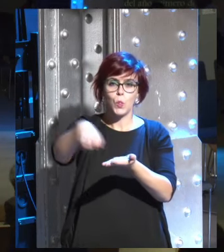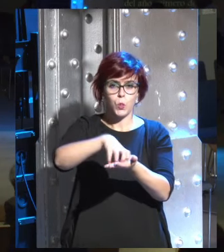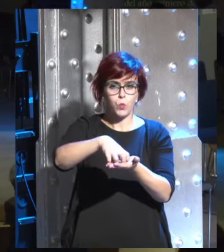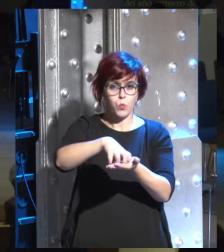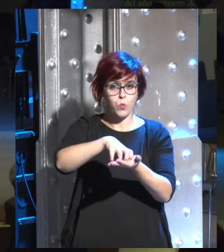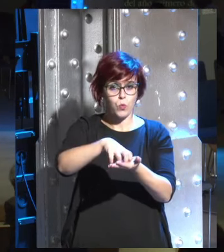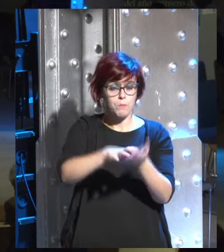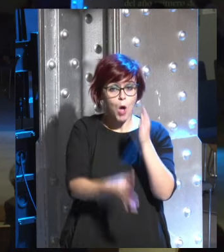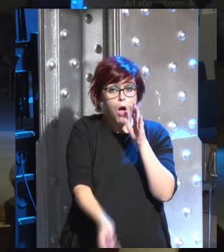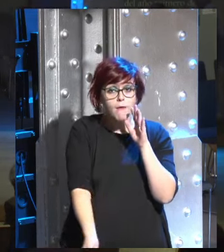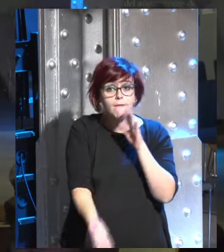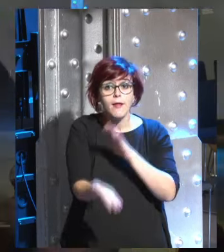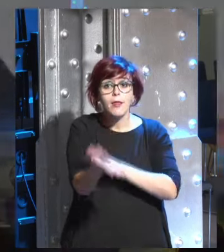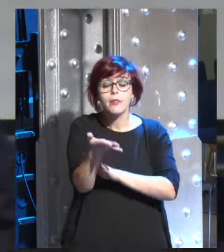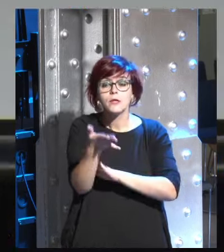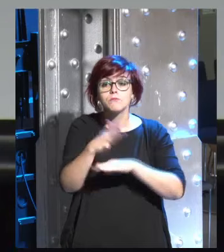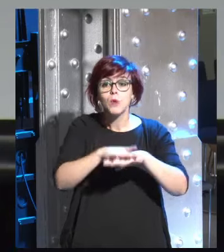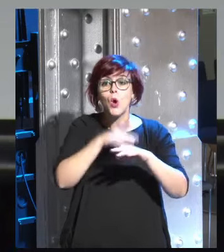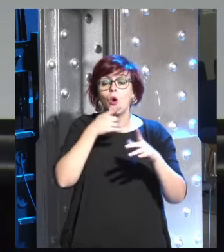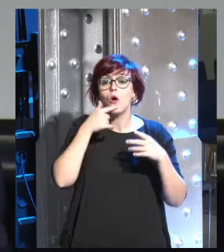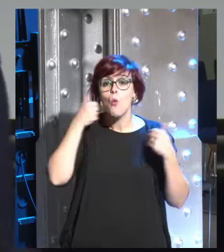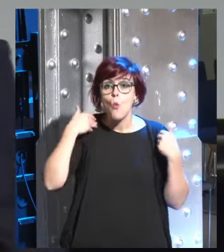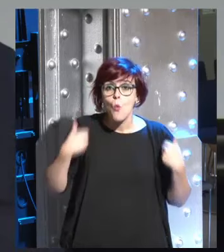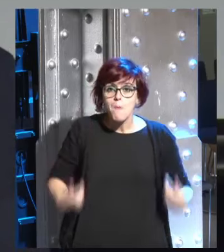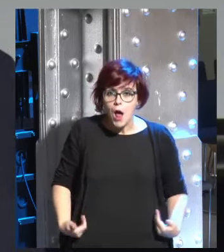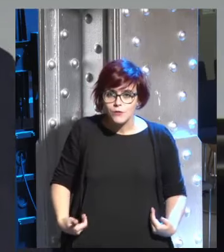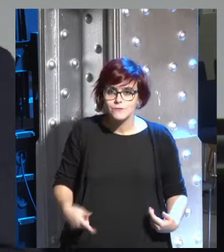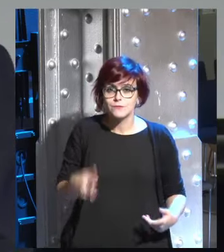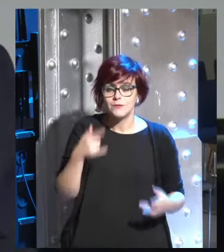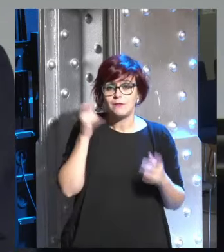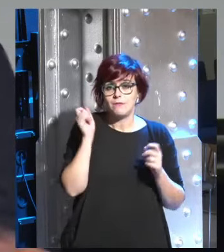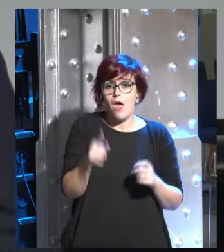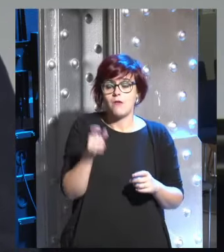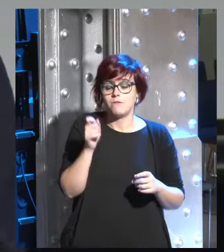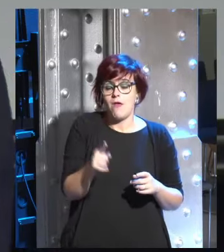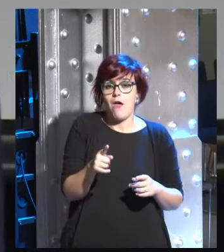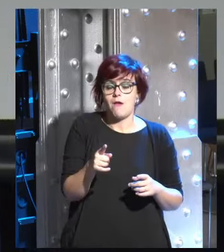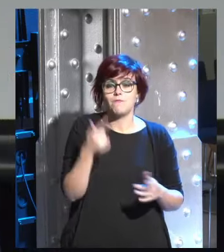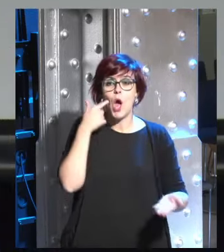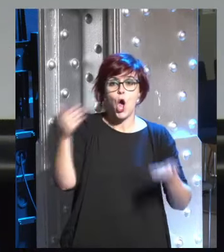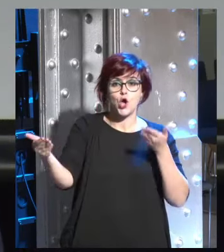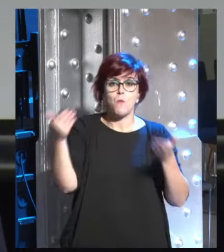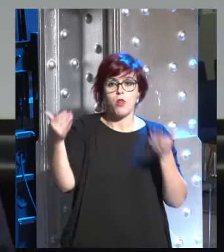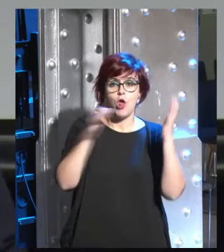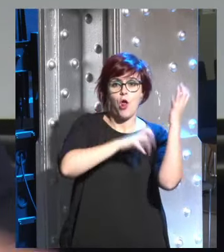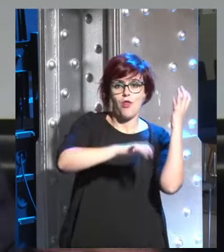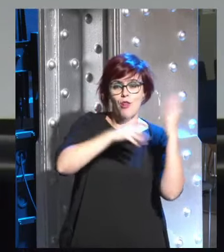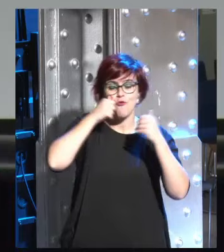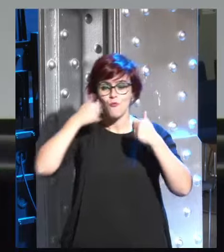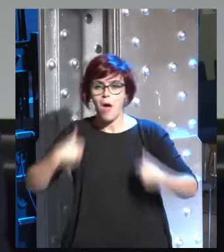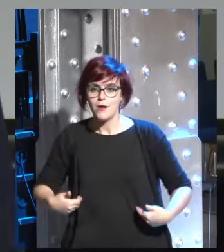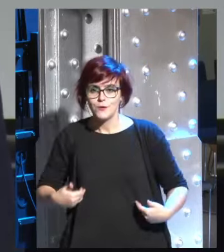respecto a la creación de esos trabajos porque los seres humanos han demostrado ser mejores en muchos trabajos que los ordenadores